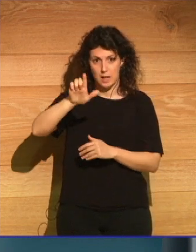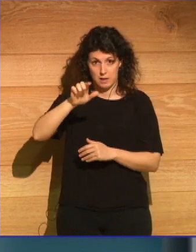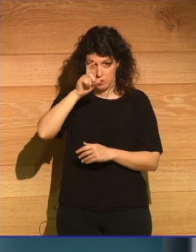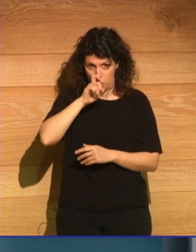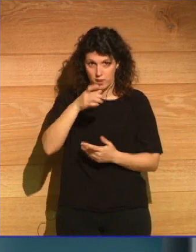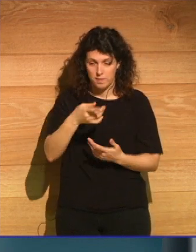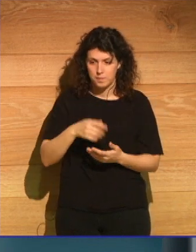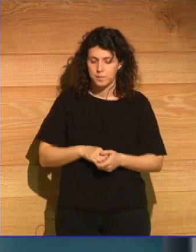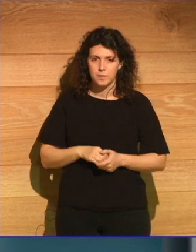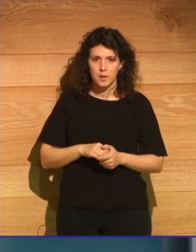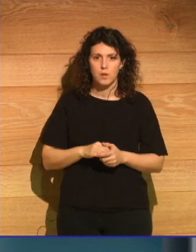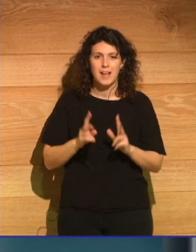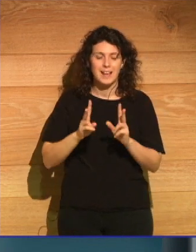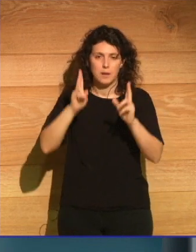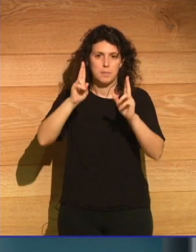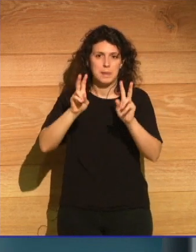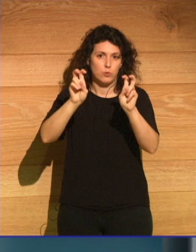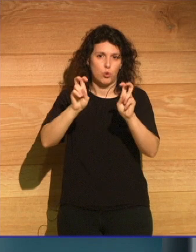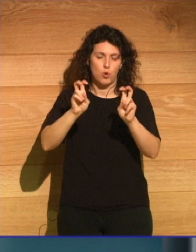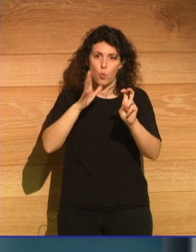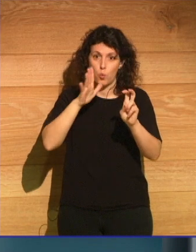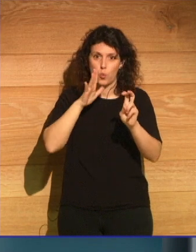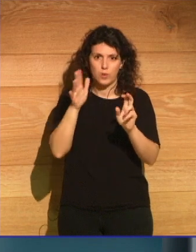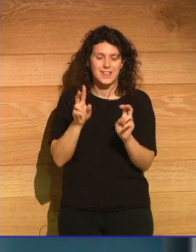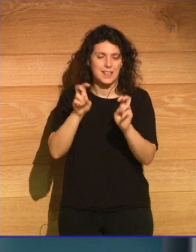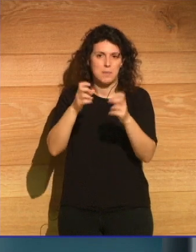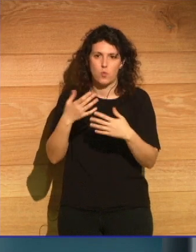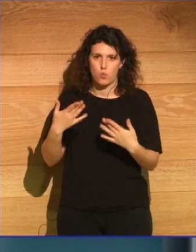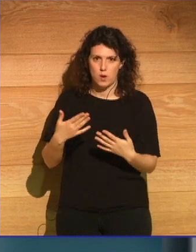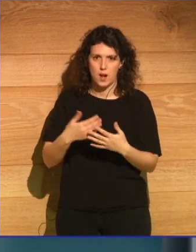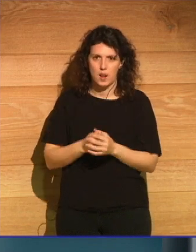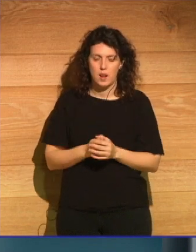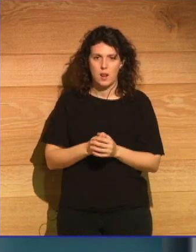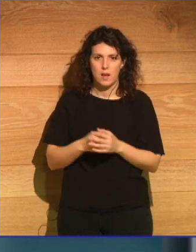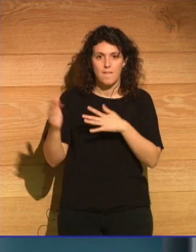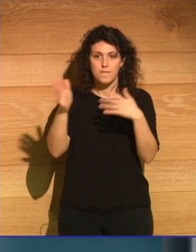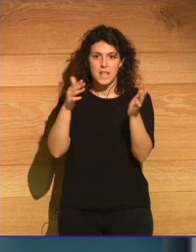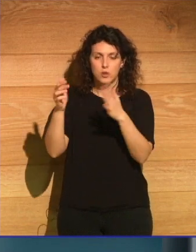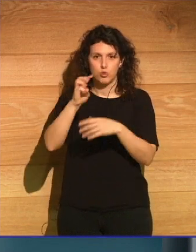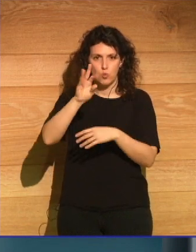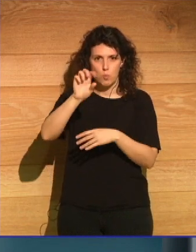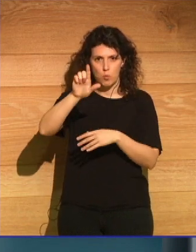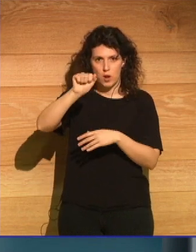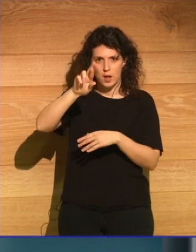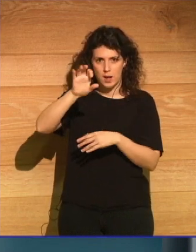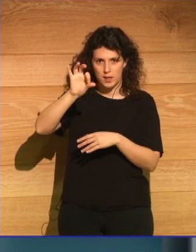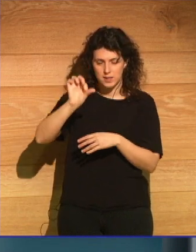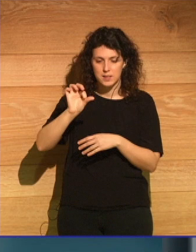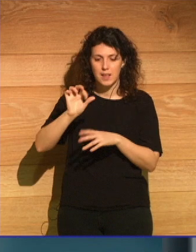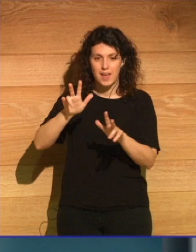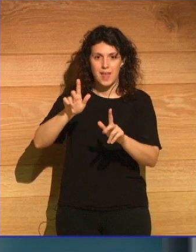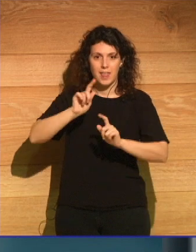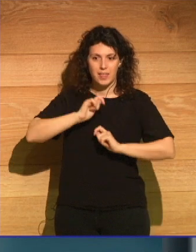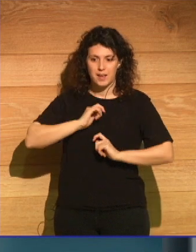Hay un pasaje fascinante sobre los vientos polares que causan